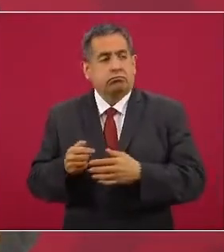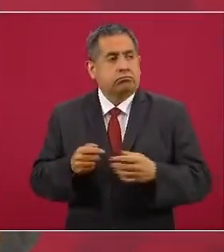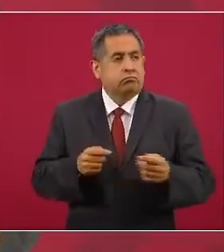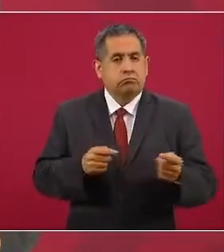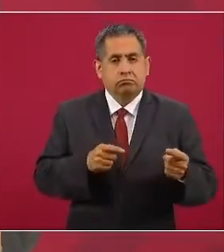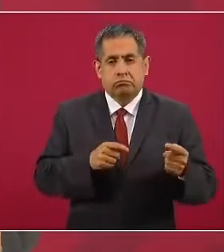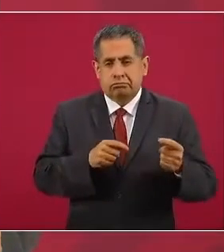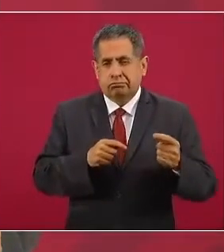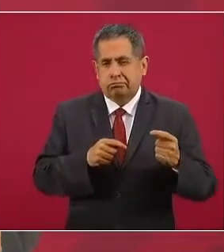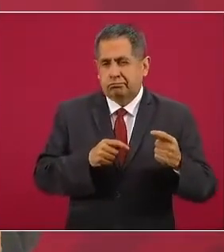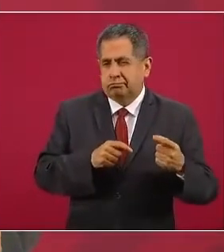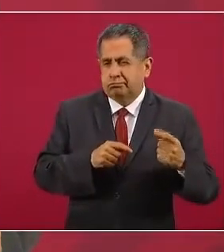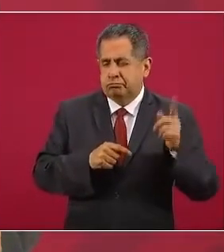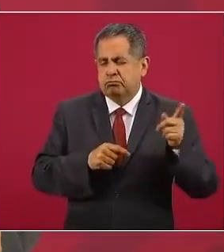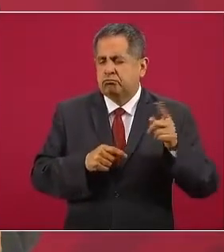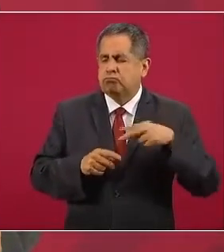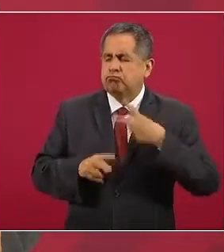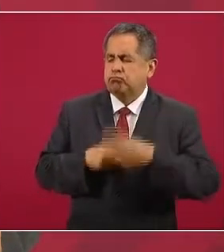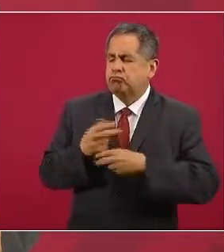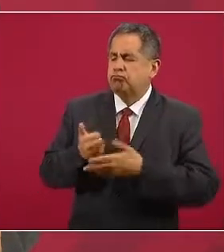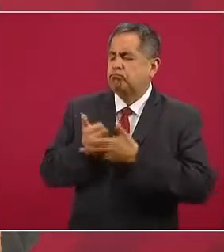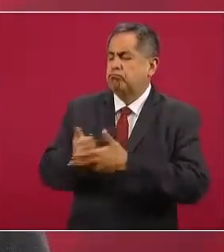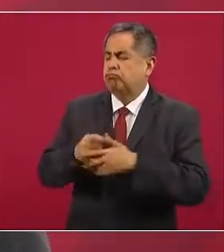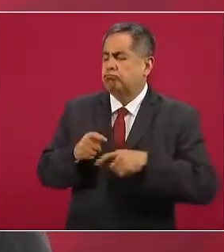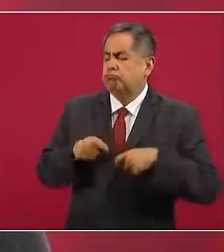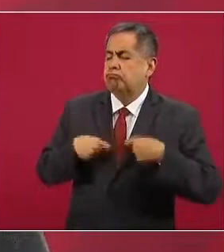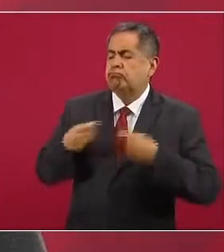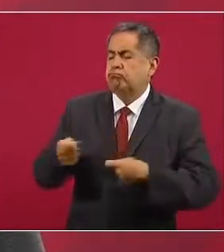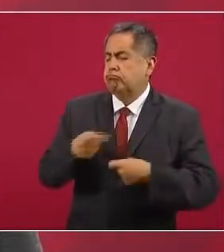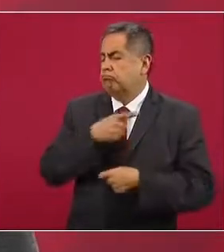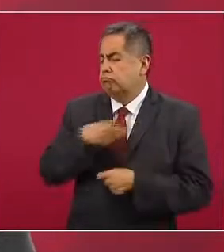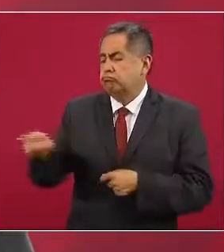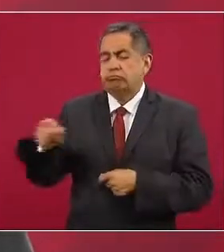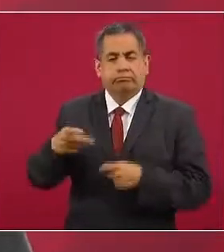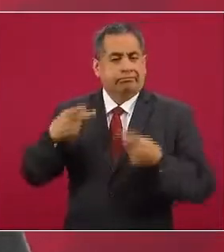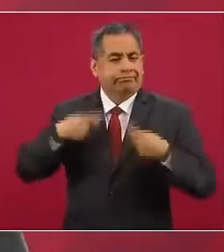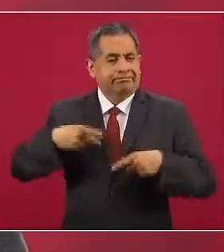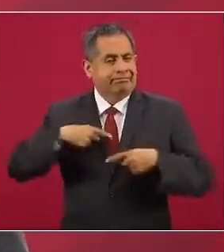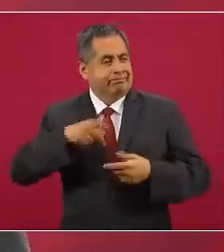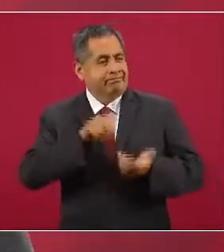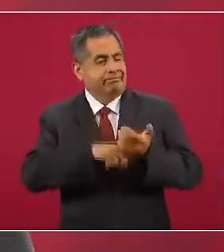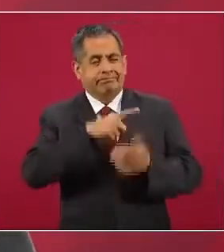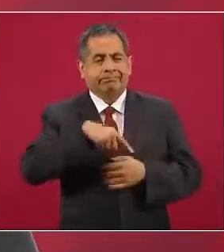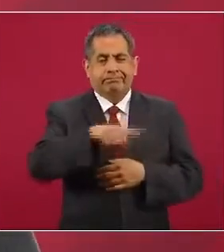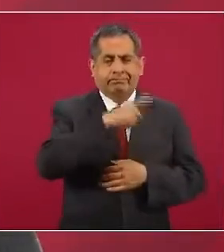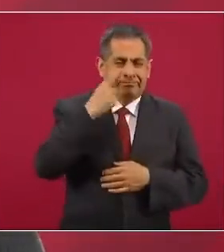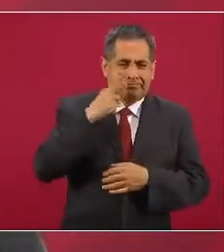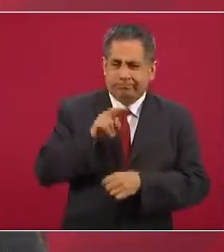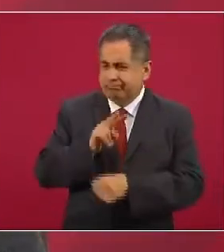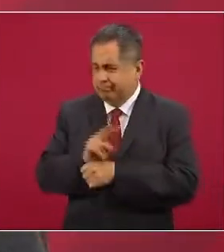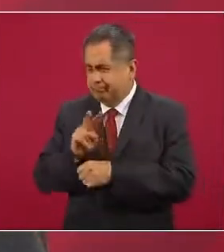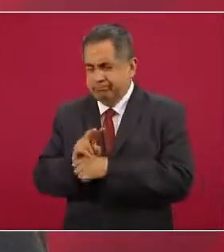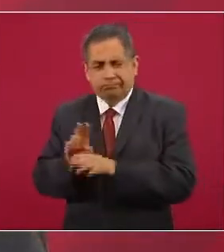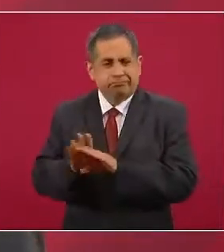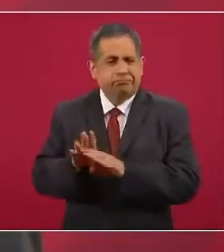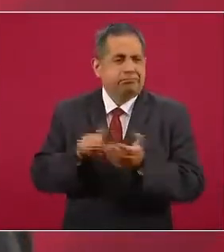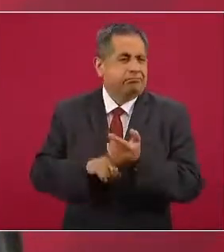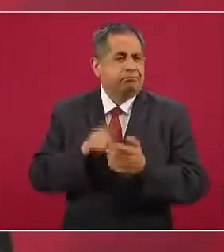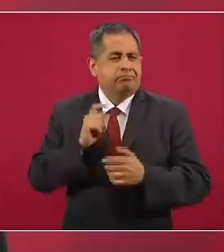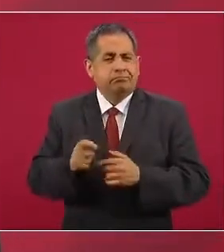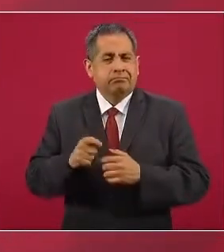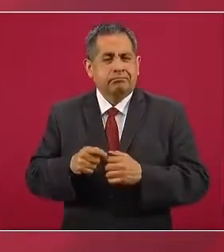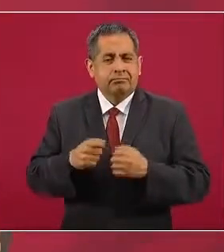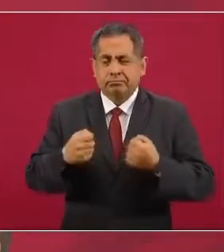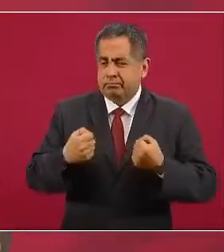personal para enfrentar a